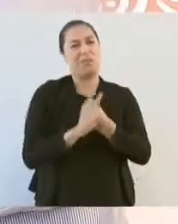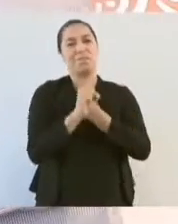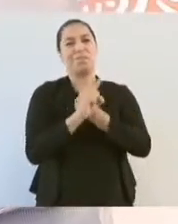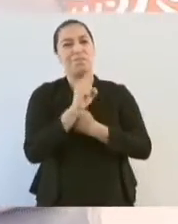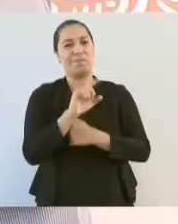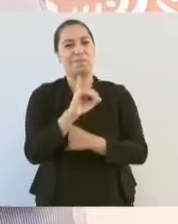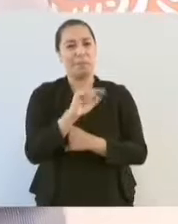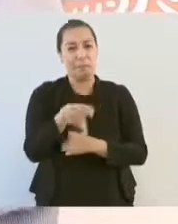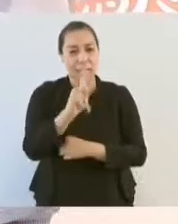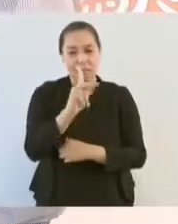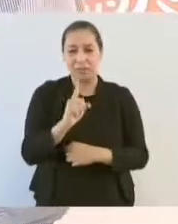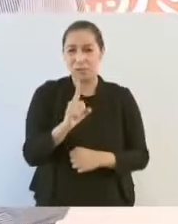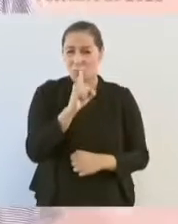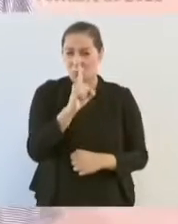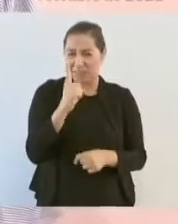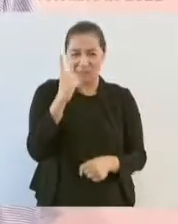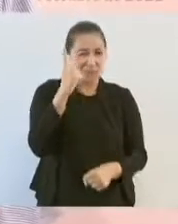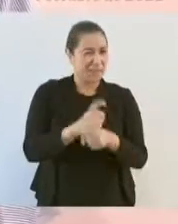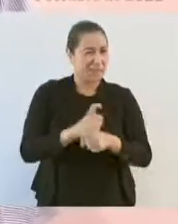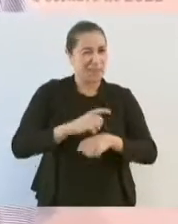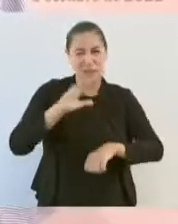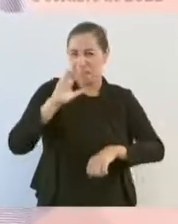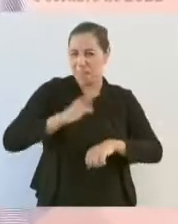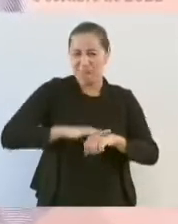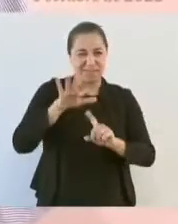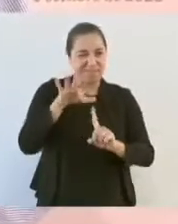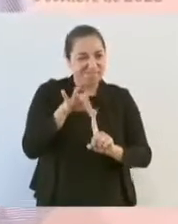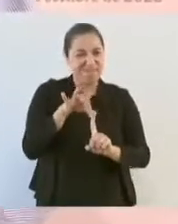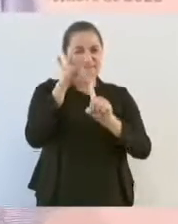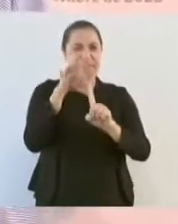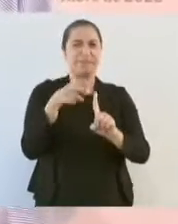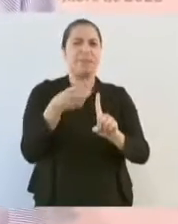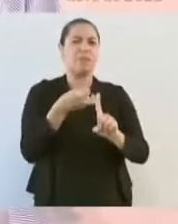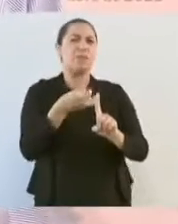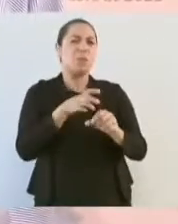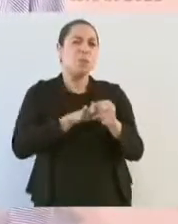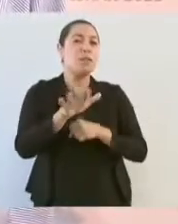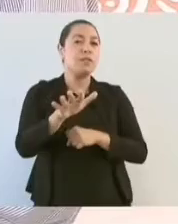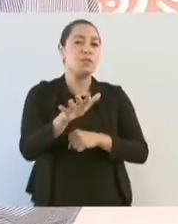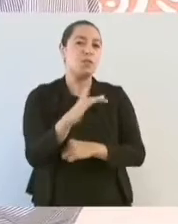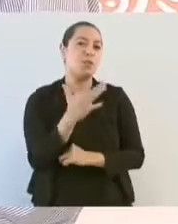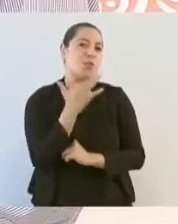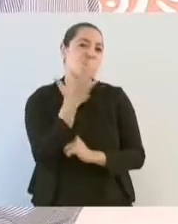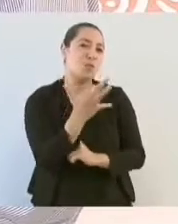pero el problema mayor era la corrupción,